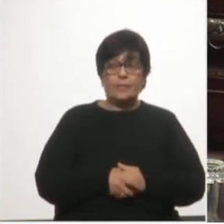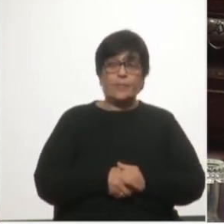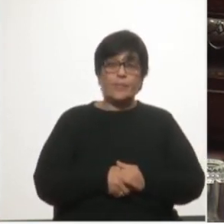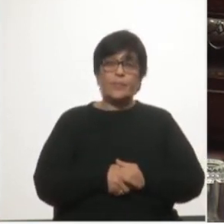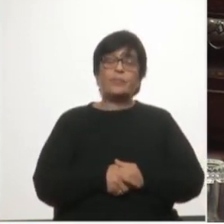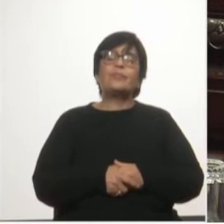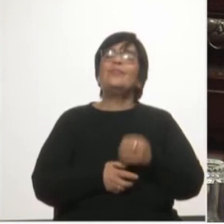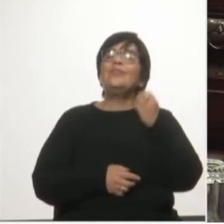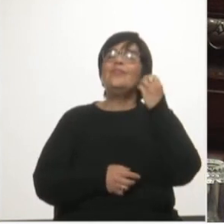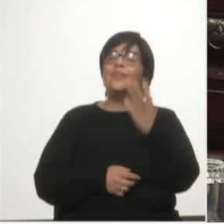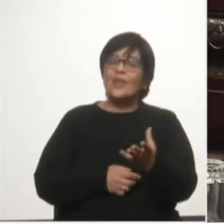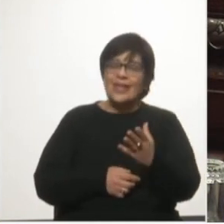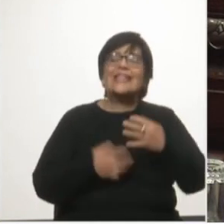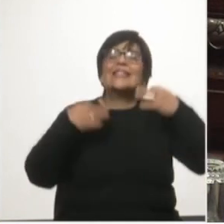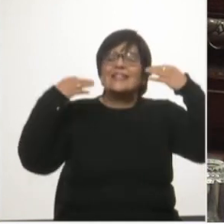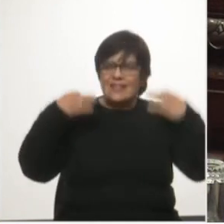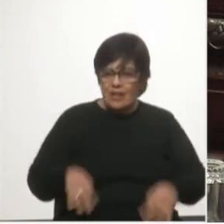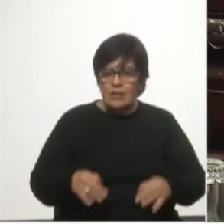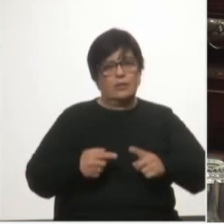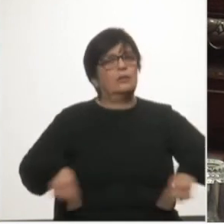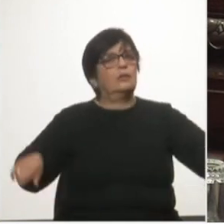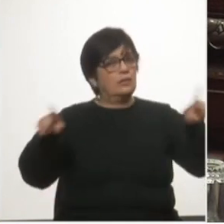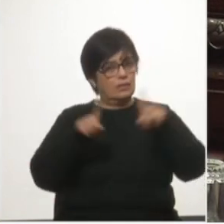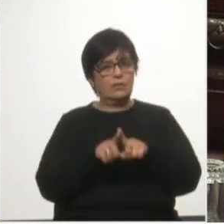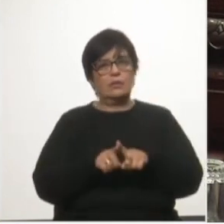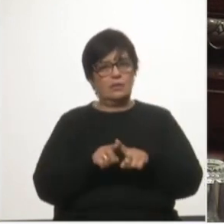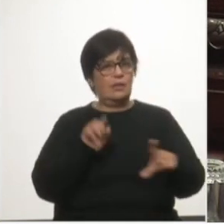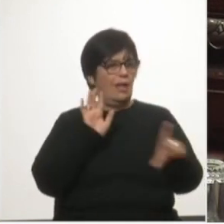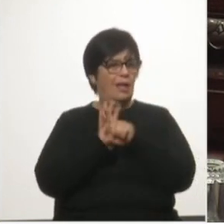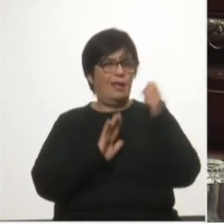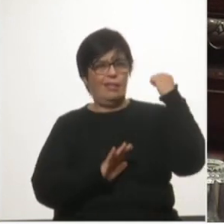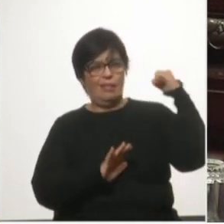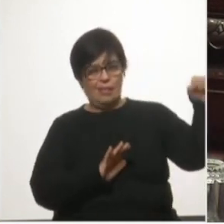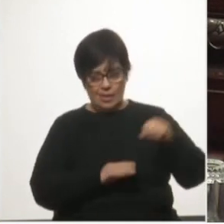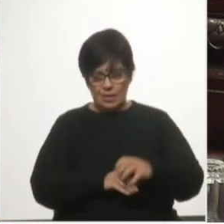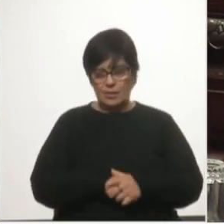porque estamos convencidos que se violan las leyes